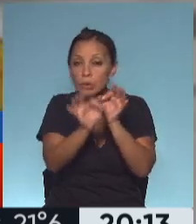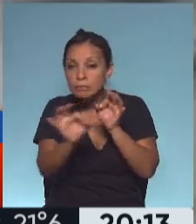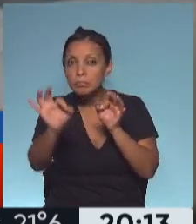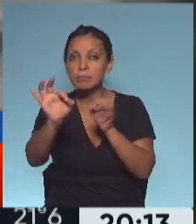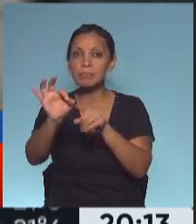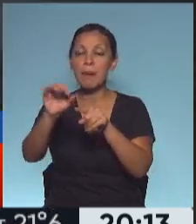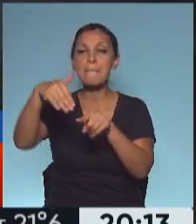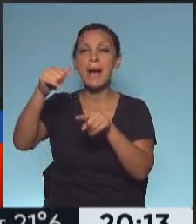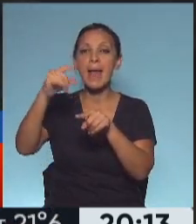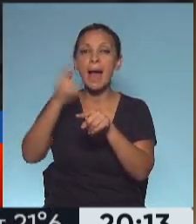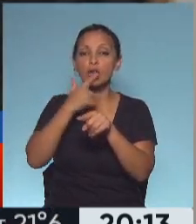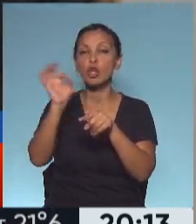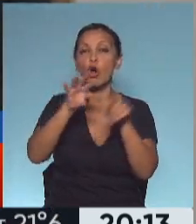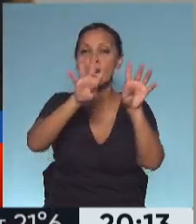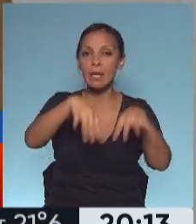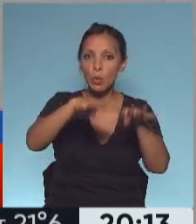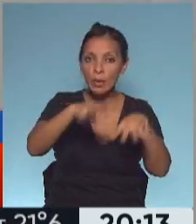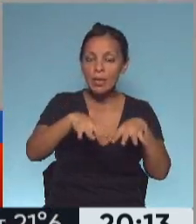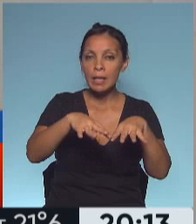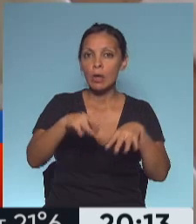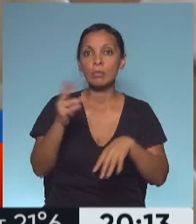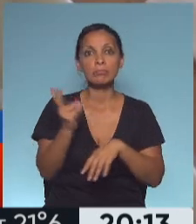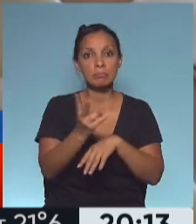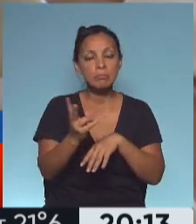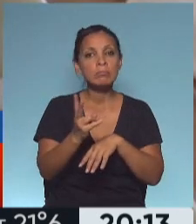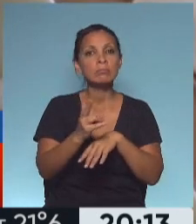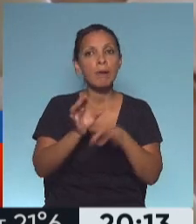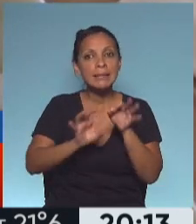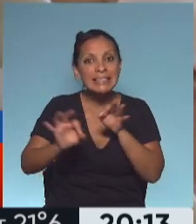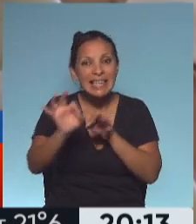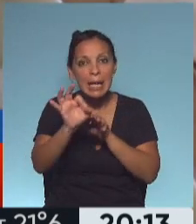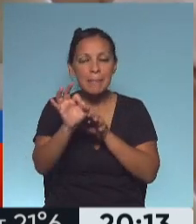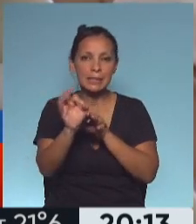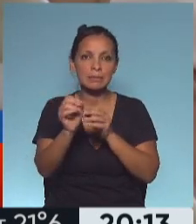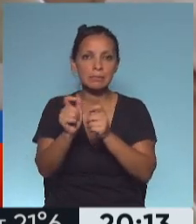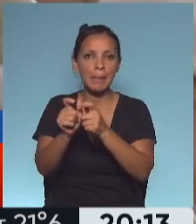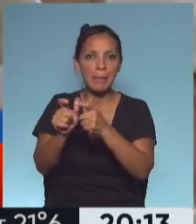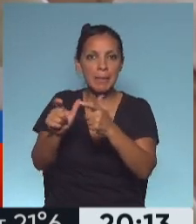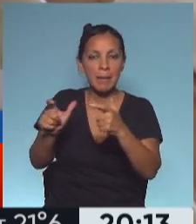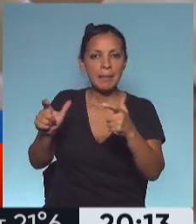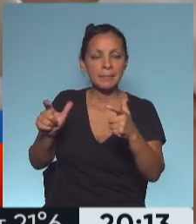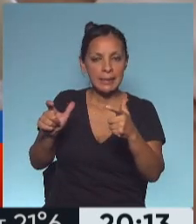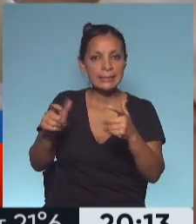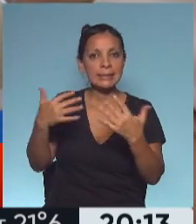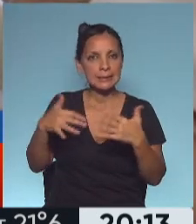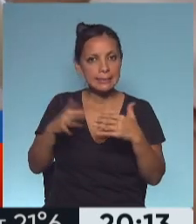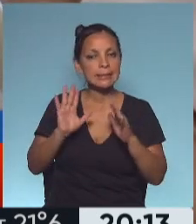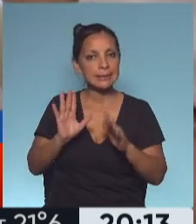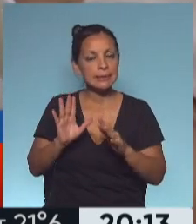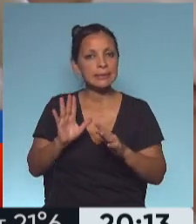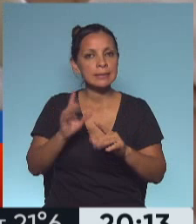del Reino Unido particularmente, ya vienen creciendo en términos importantes,